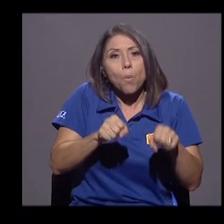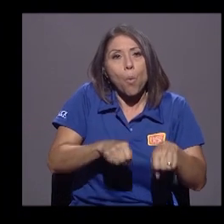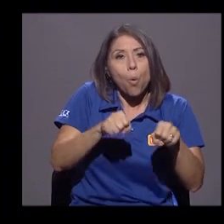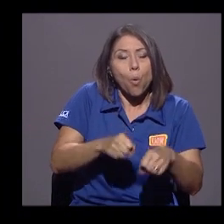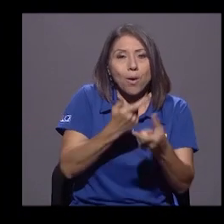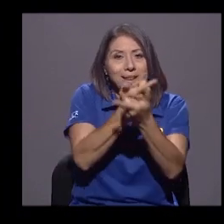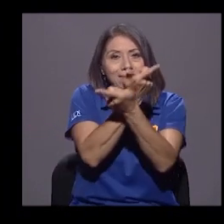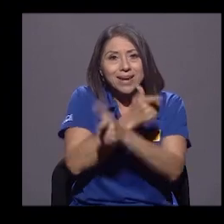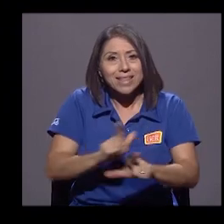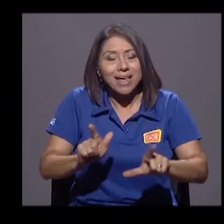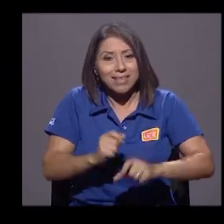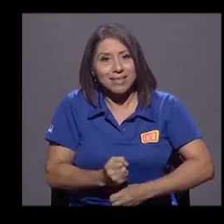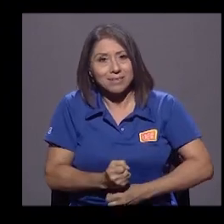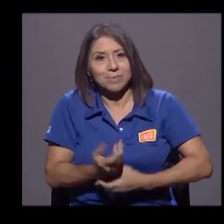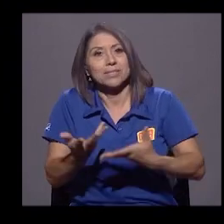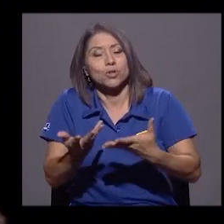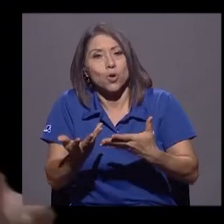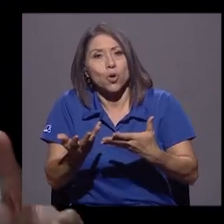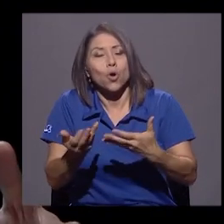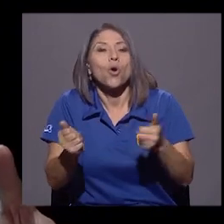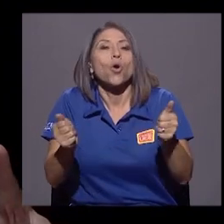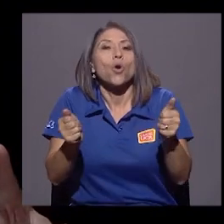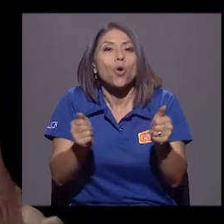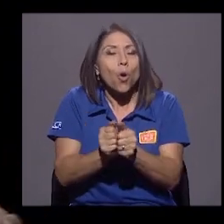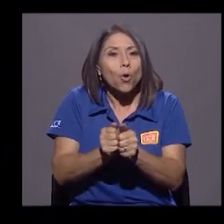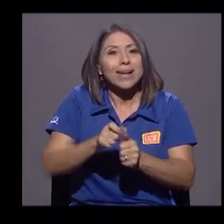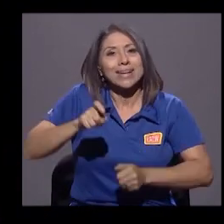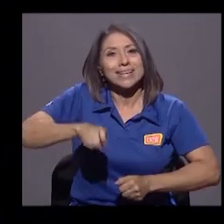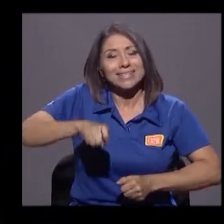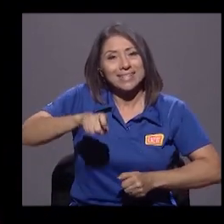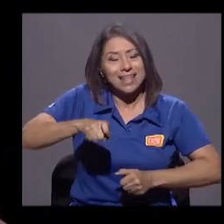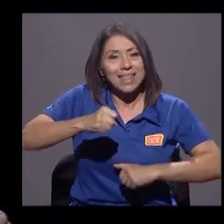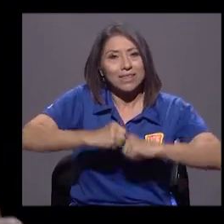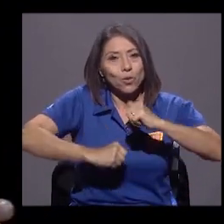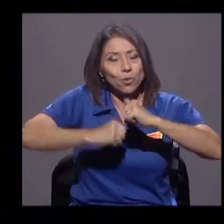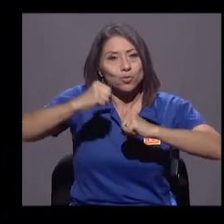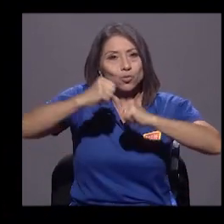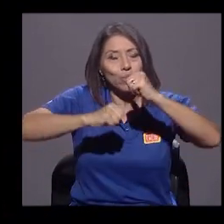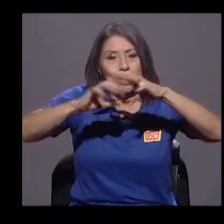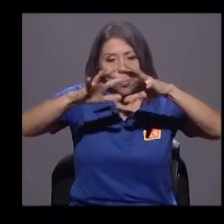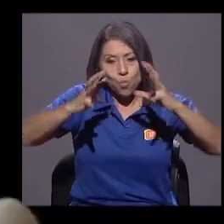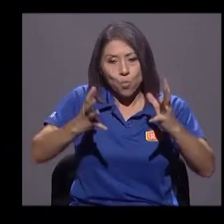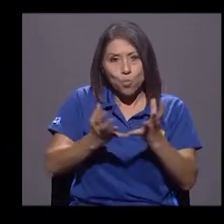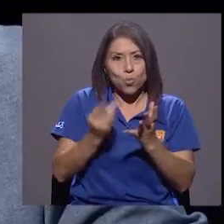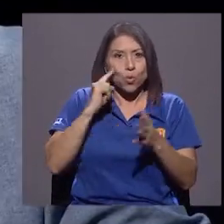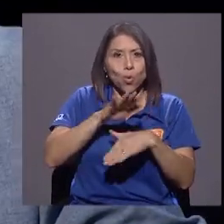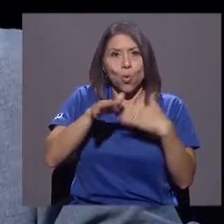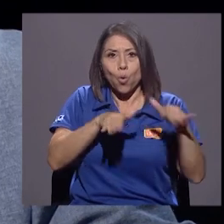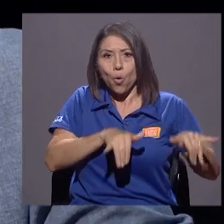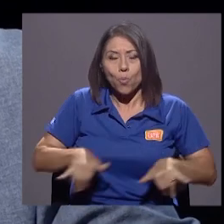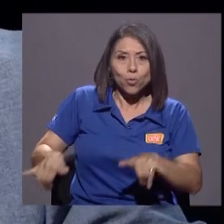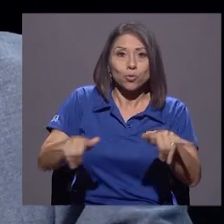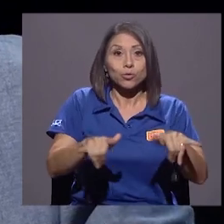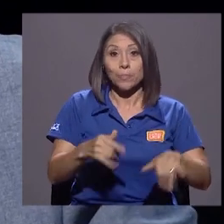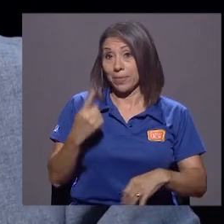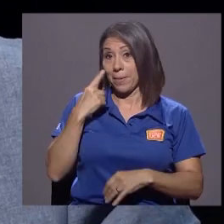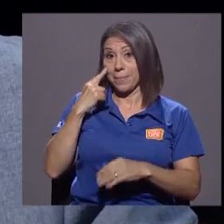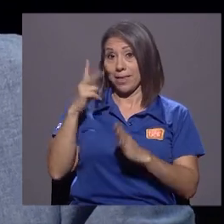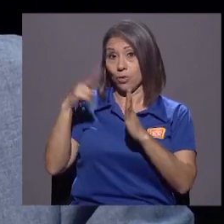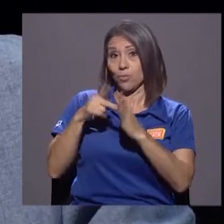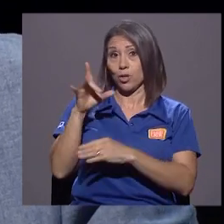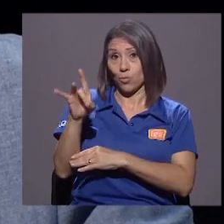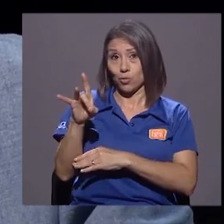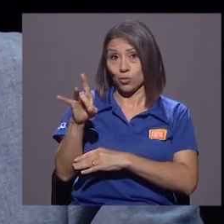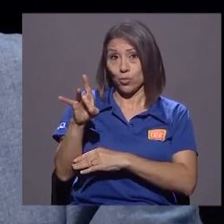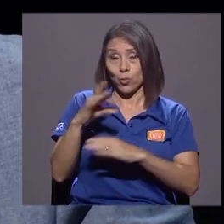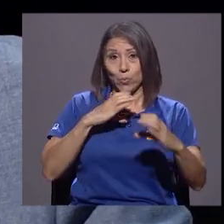y de expresión que tenemos con la necesidad de construir mundo común. Vea que en el 2008 la comunicación política